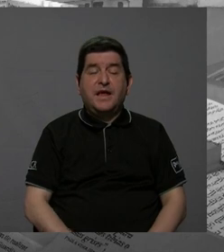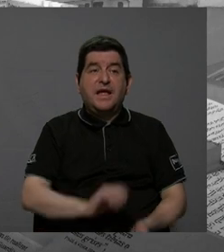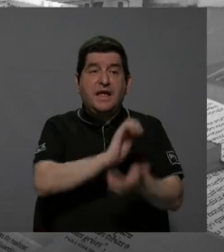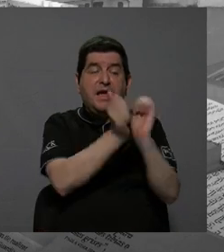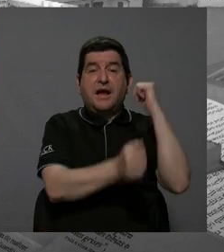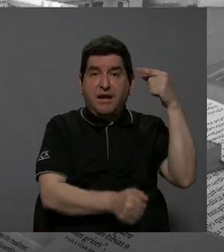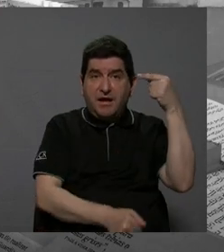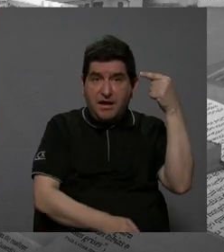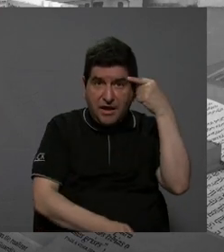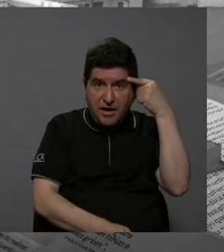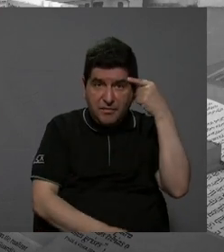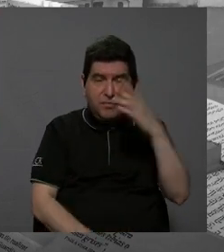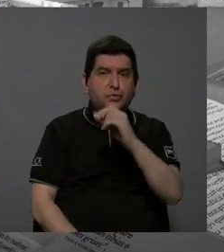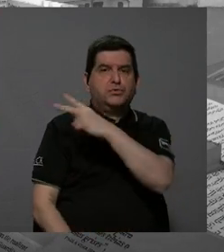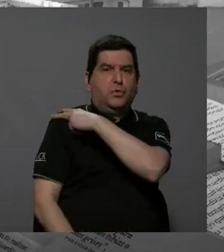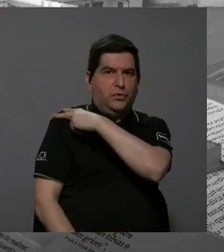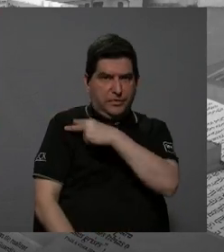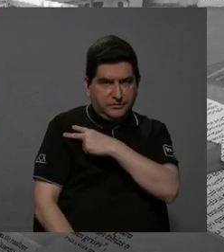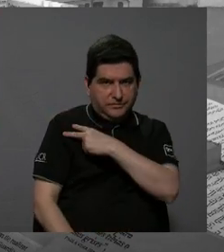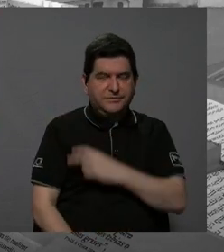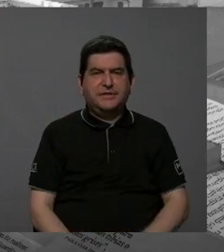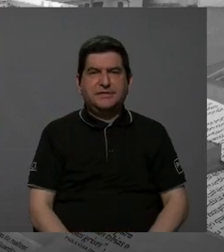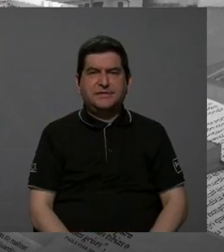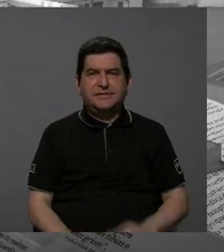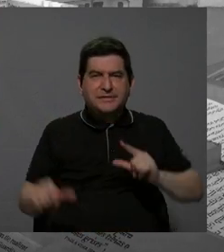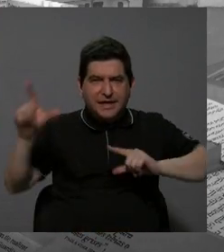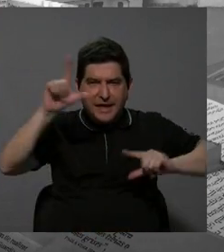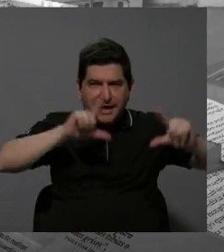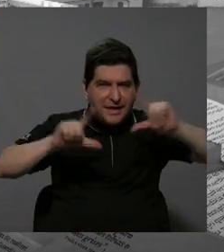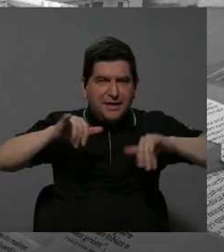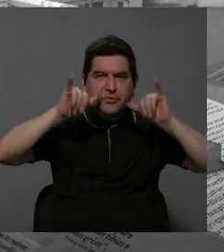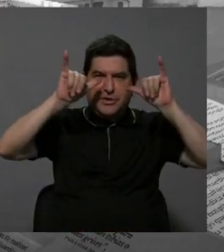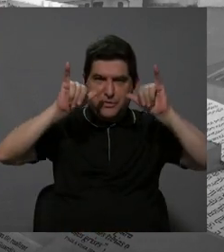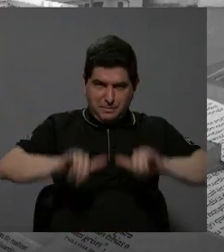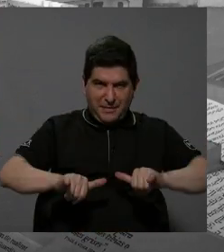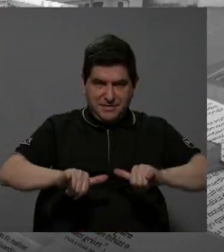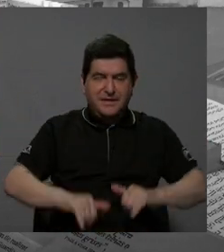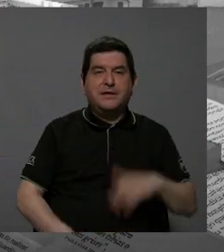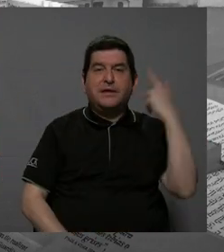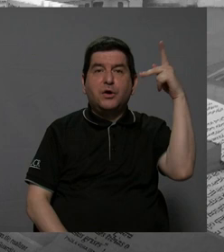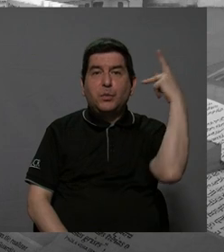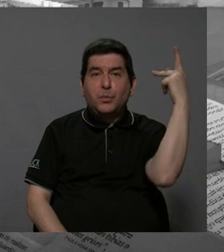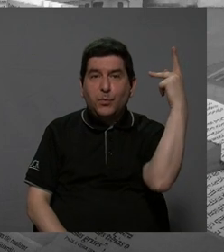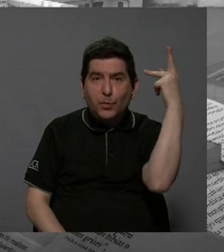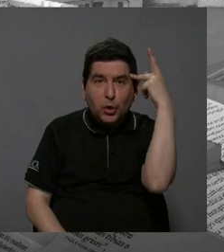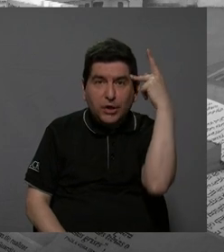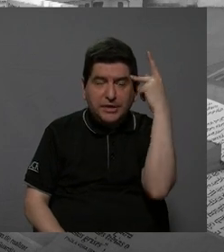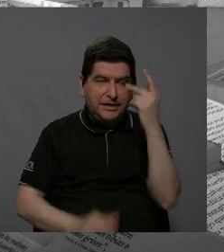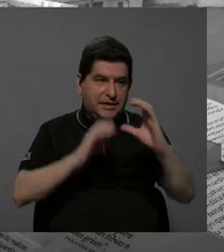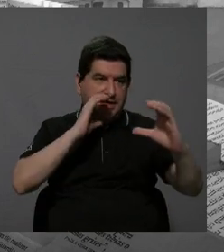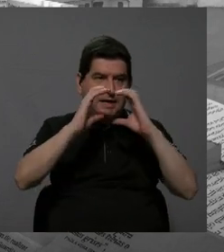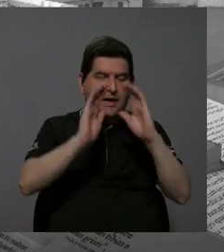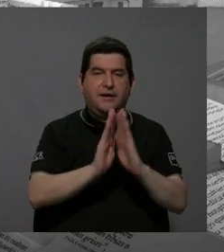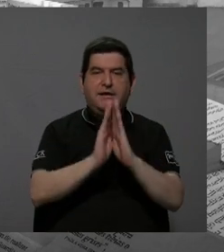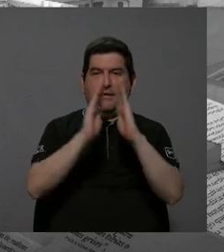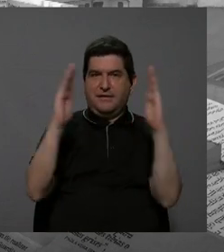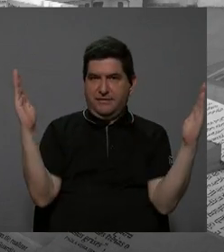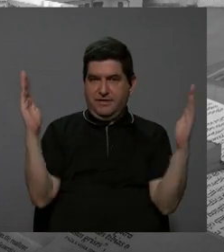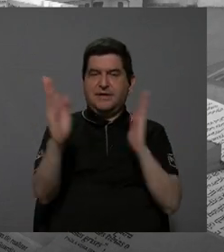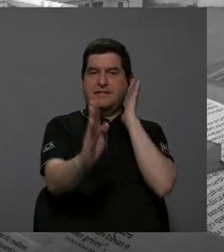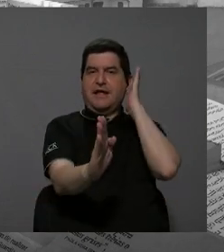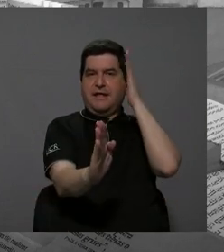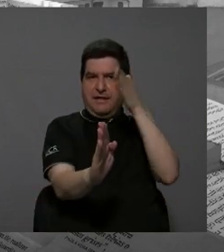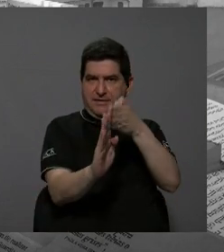administraciones, de jerarquías, el ANAME siempre ha mantenido una política de comunicación abierta y